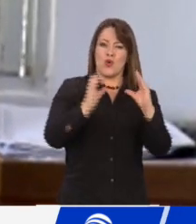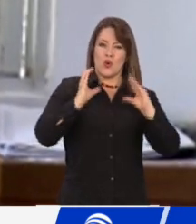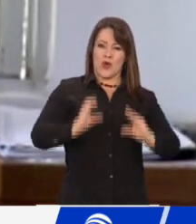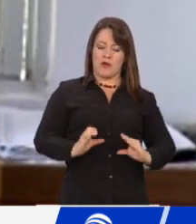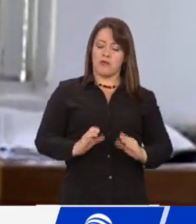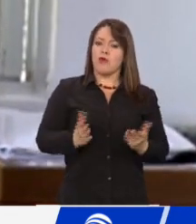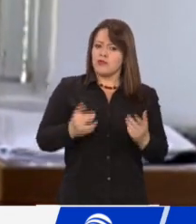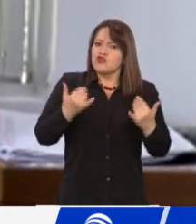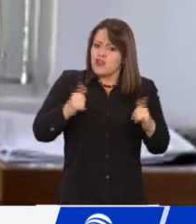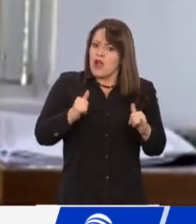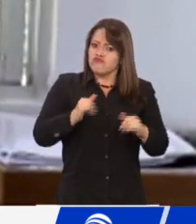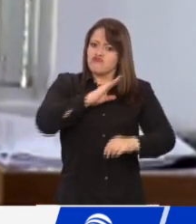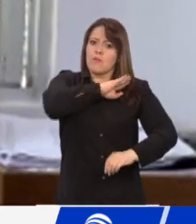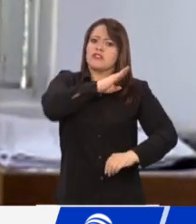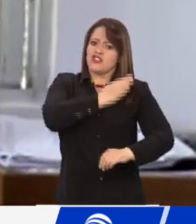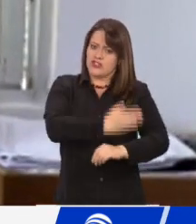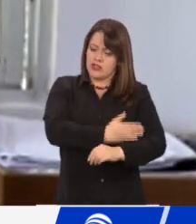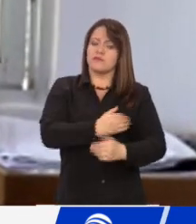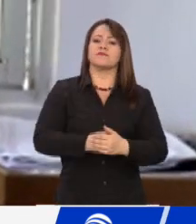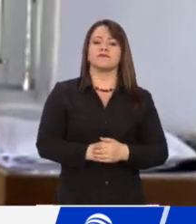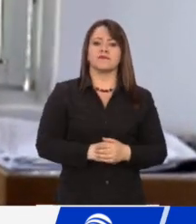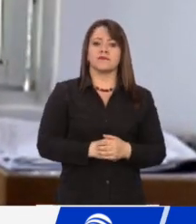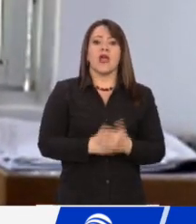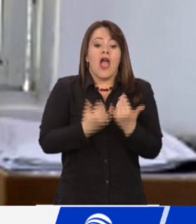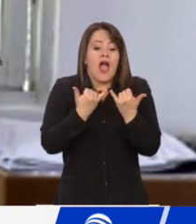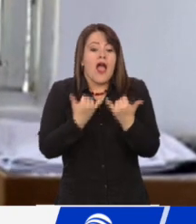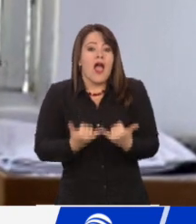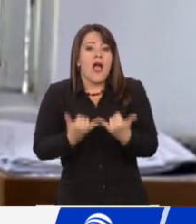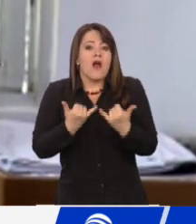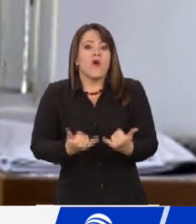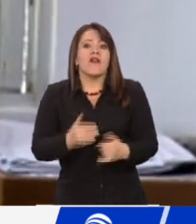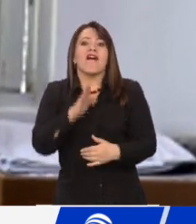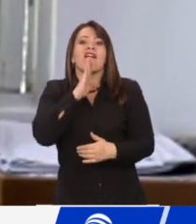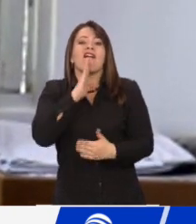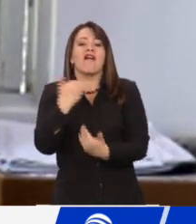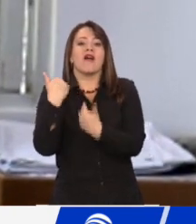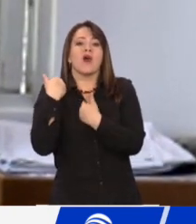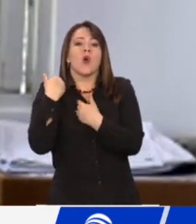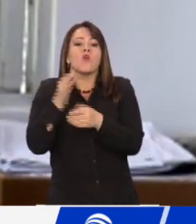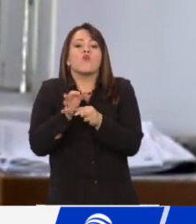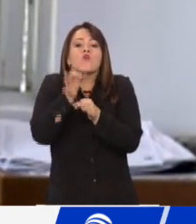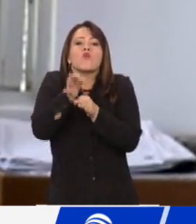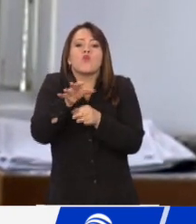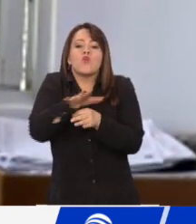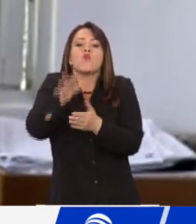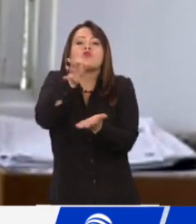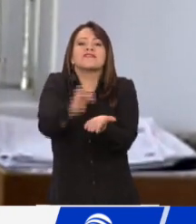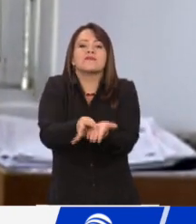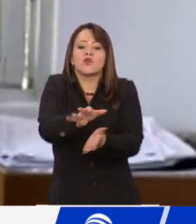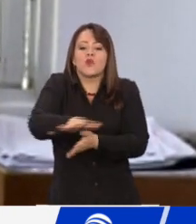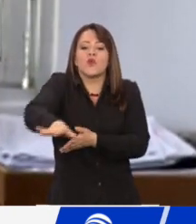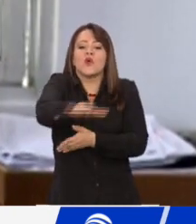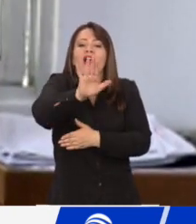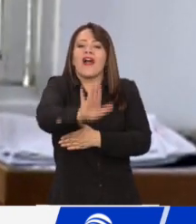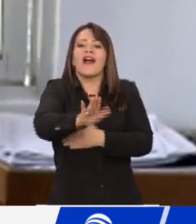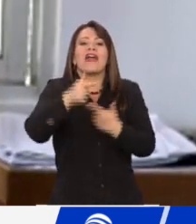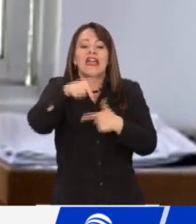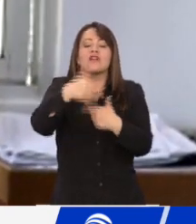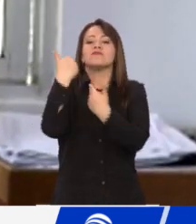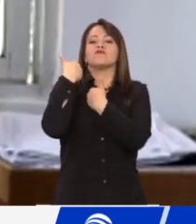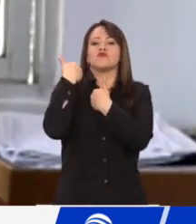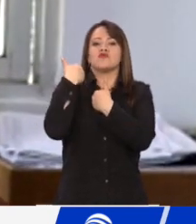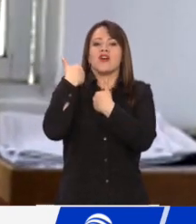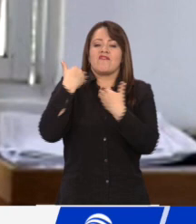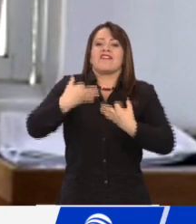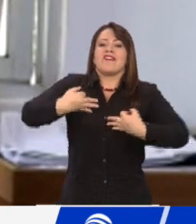Todavía tiene capacidad y están ampliando, eso está a cargo realmente del municipio, pero hemos hecho mesa de trabajo con el municipio y ellos están